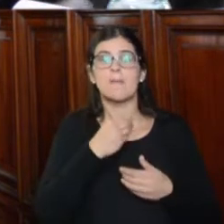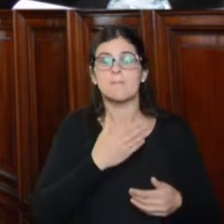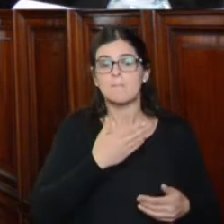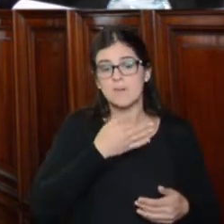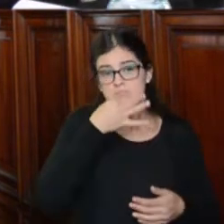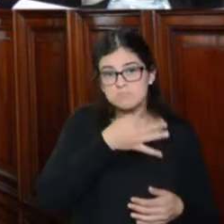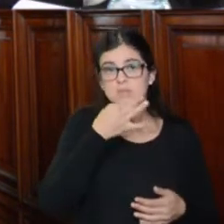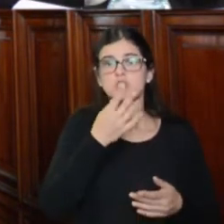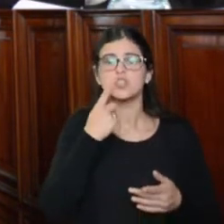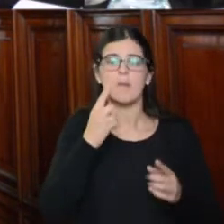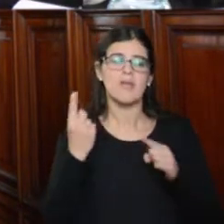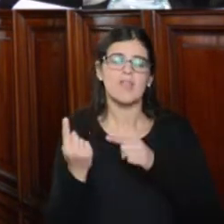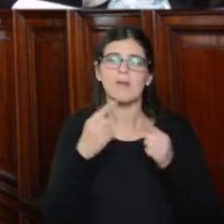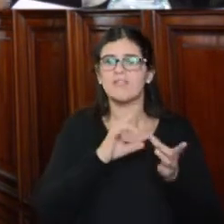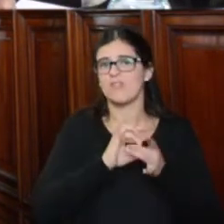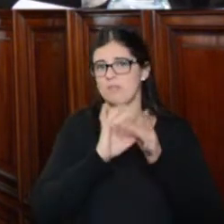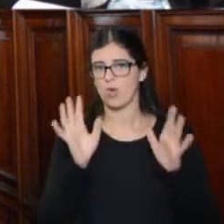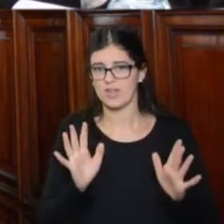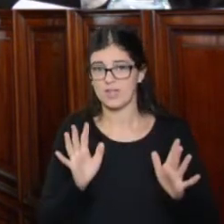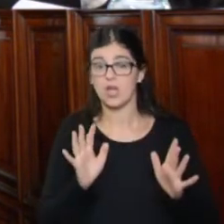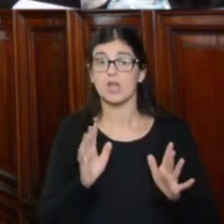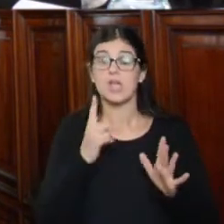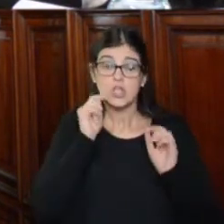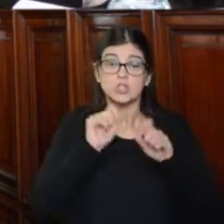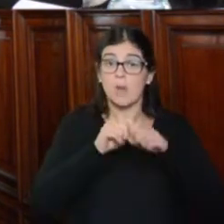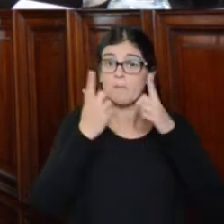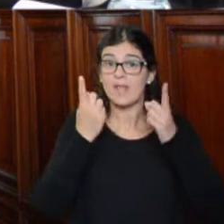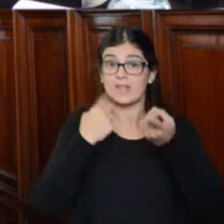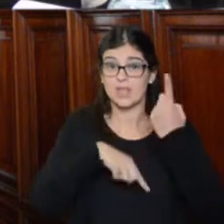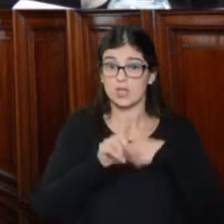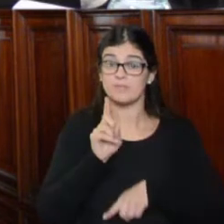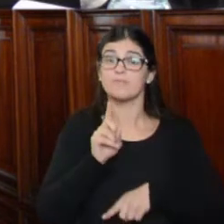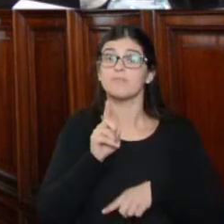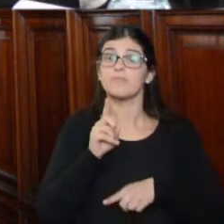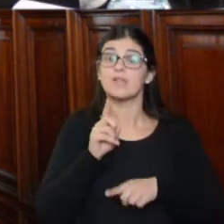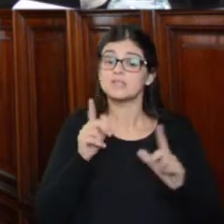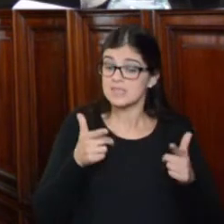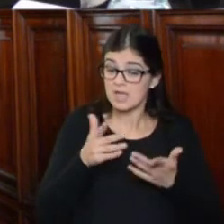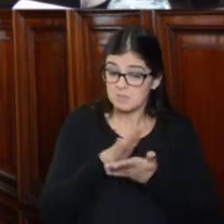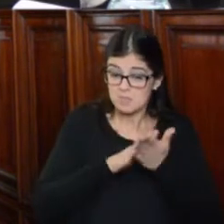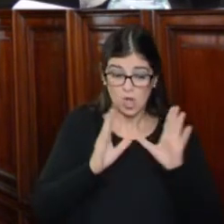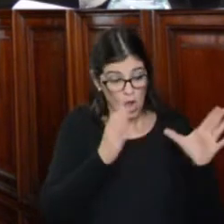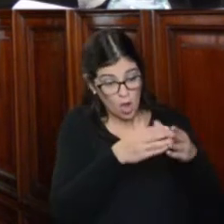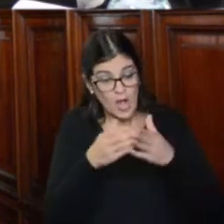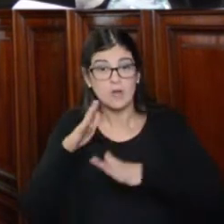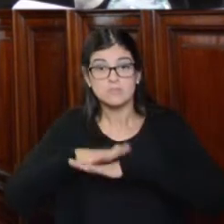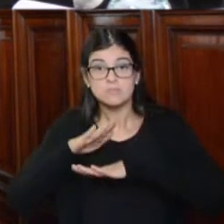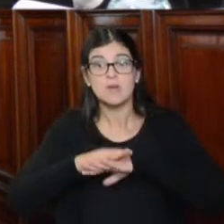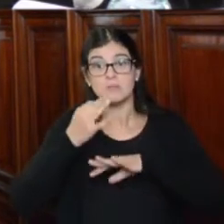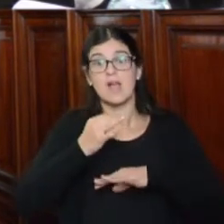propias del libre debate democrático. sorprende pues que, sin pasar por los órganos competentes